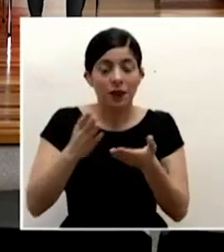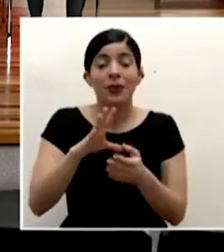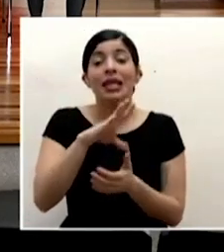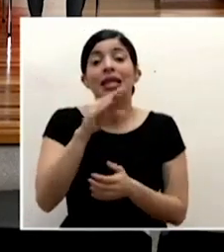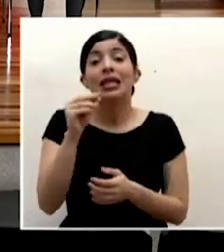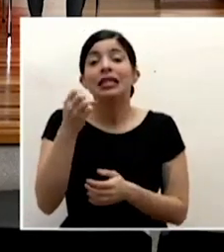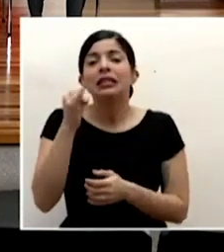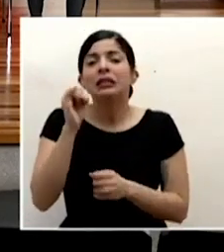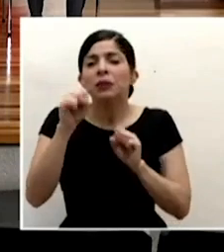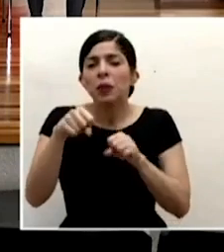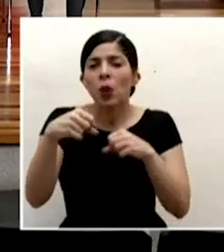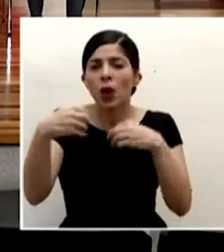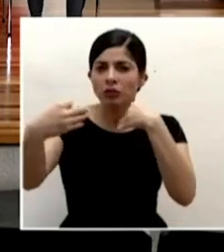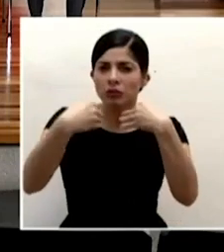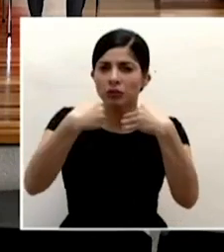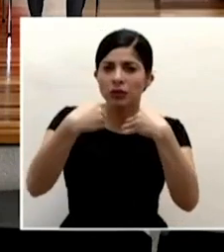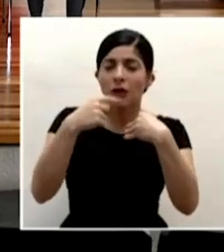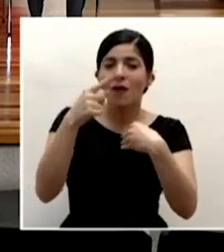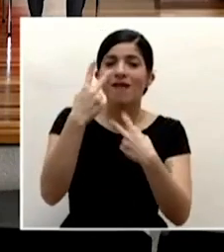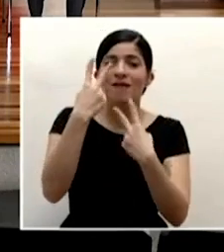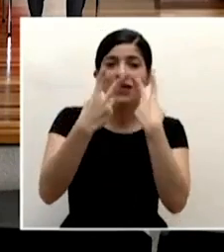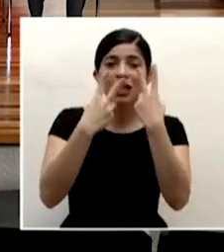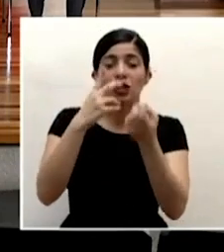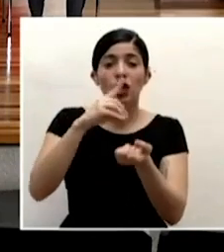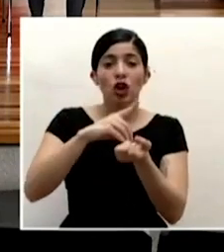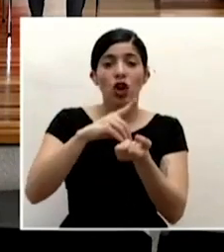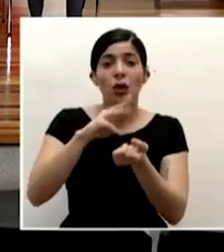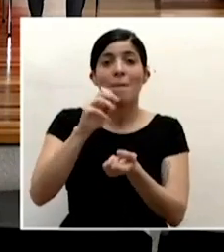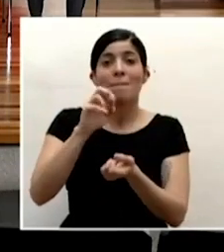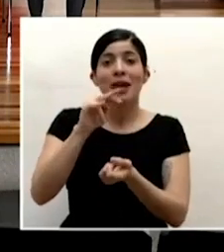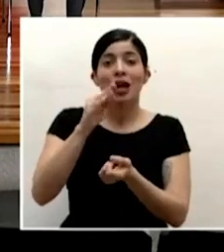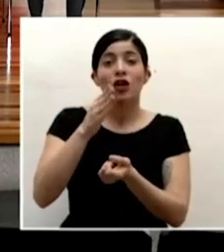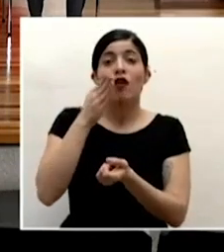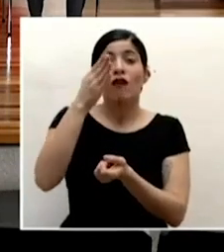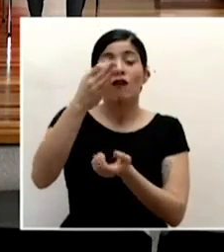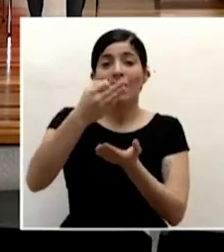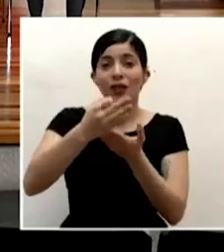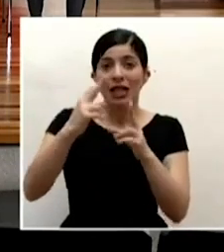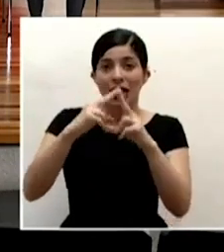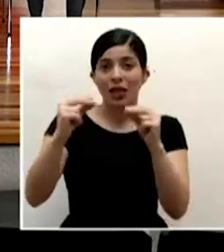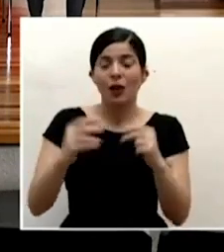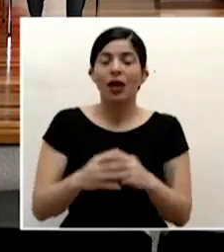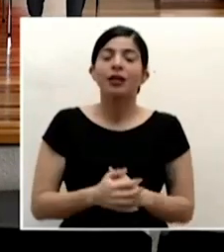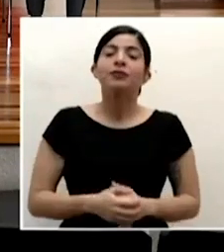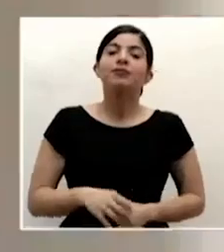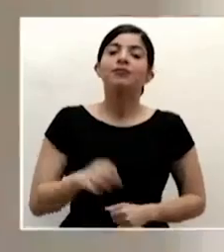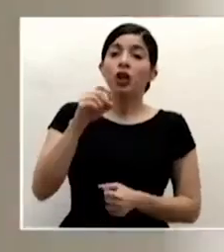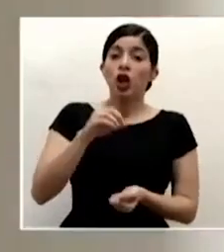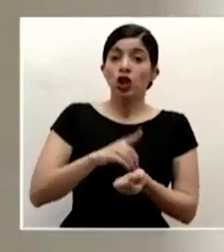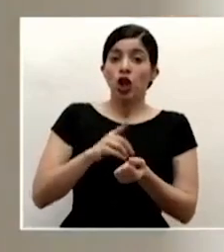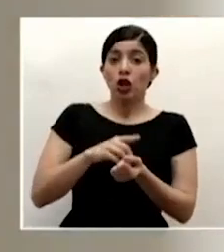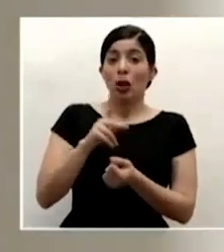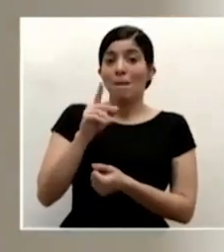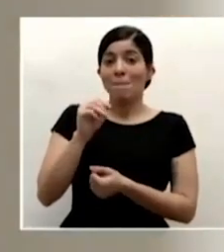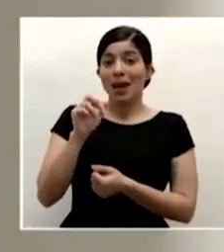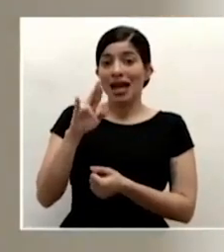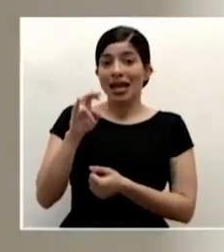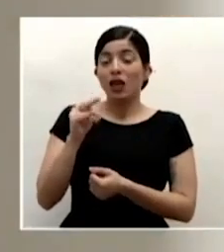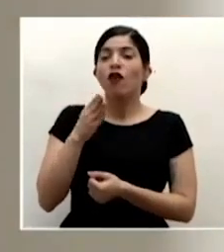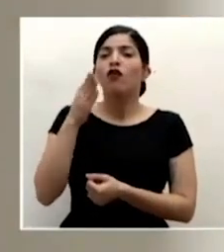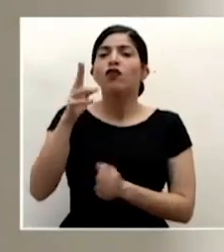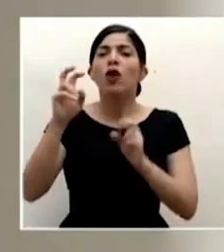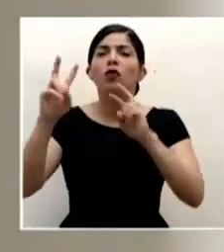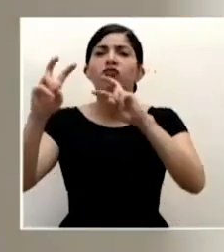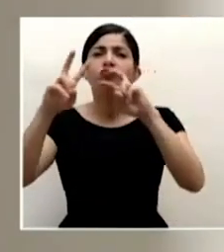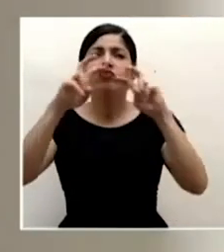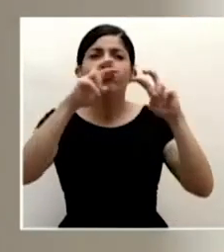podría detallar la visita del doctor marín en la frontera con nicaragua si el doctor marín básicamente lo que andaba haciendo era revisando